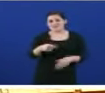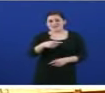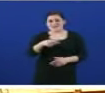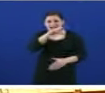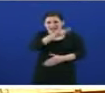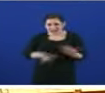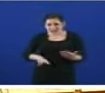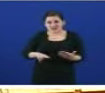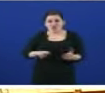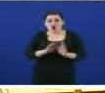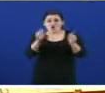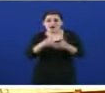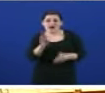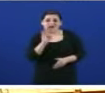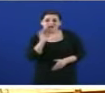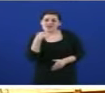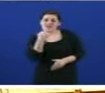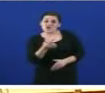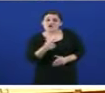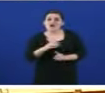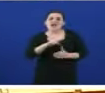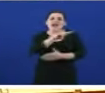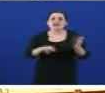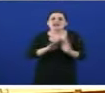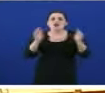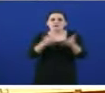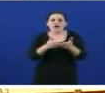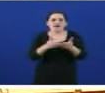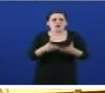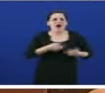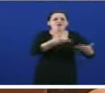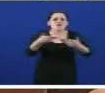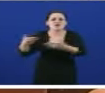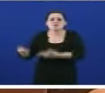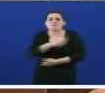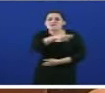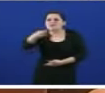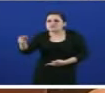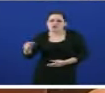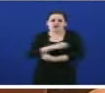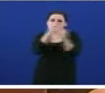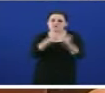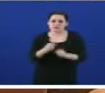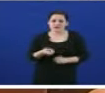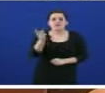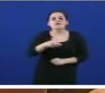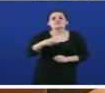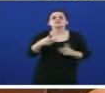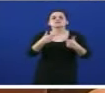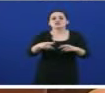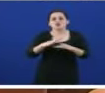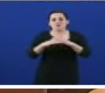país, que esa Galiza global da que vostede fala, chegue a todos os rincóns do país. O mesmo para o sector do mar.